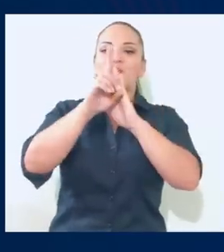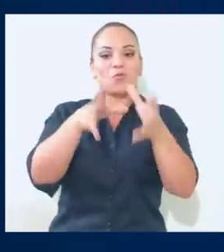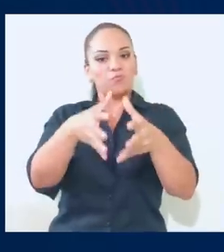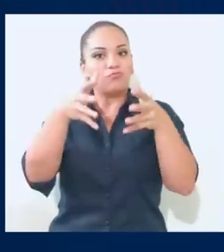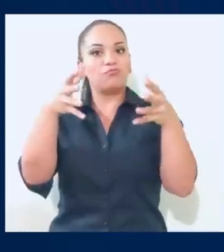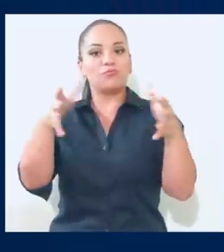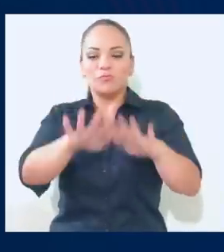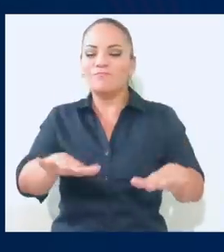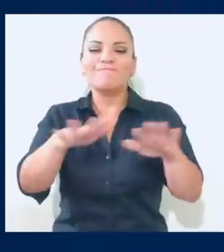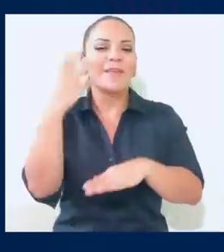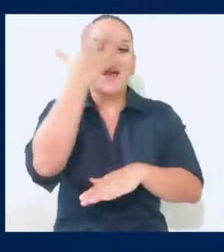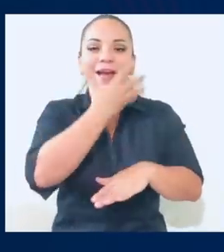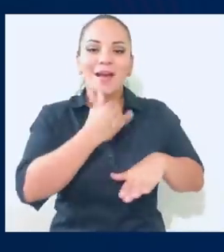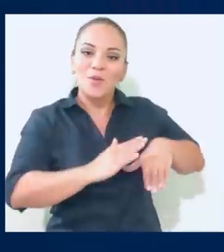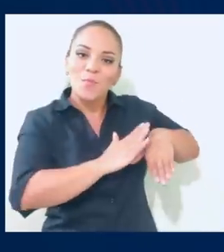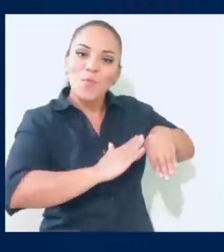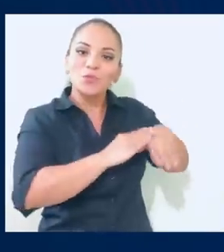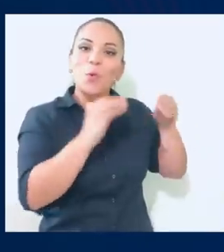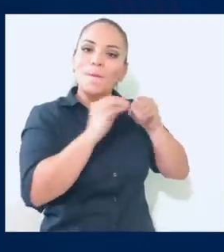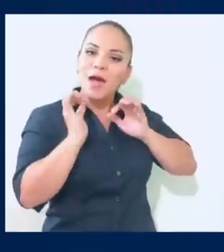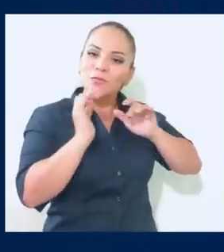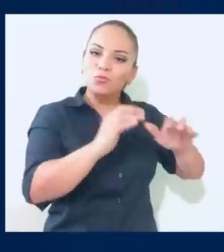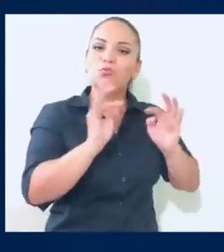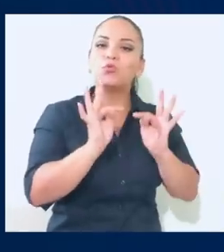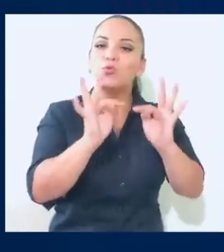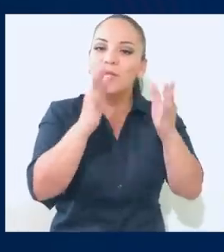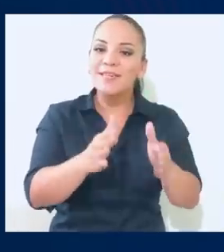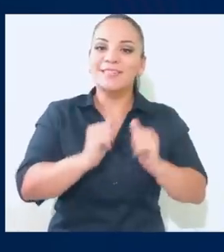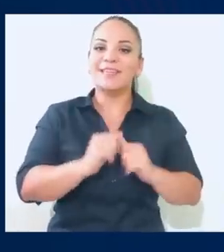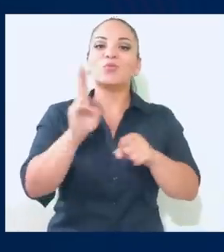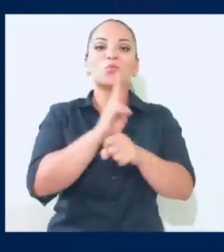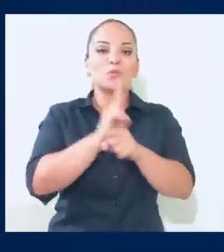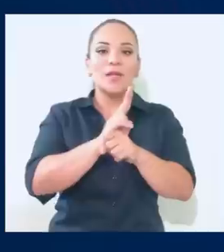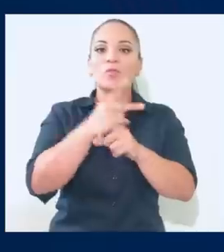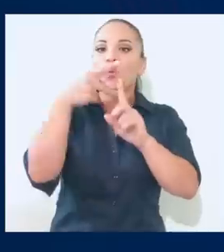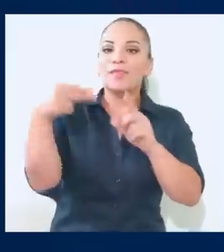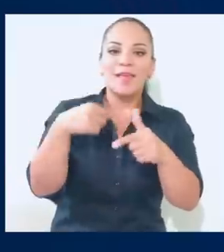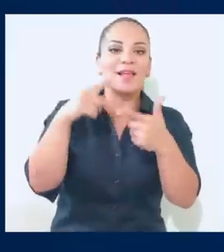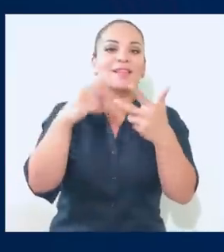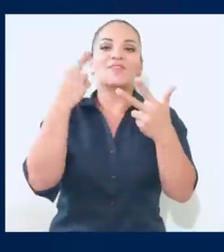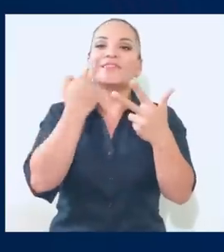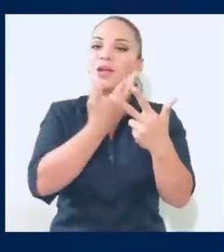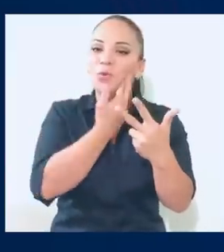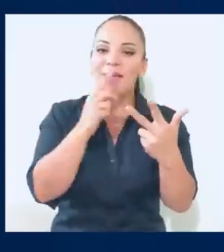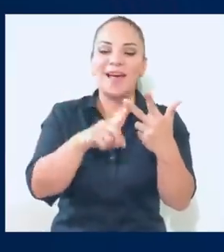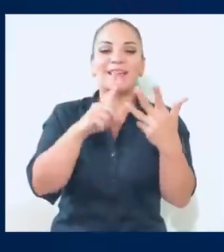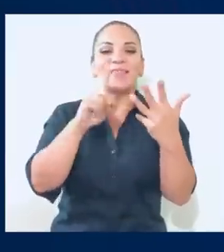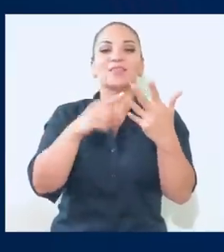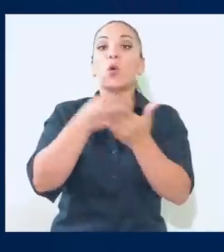zona paradisiaca. Más turistas, usando hoteles y restaurantes,